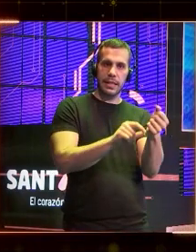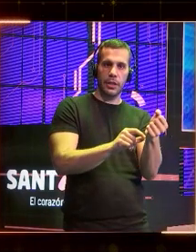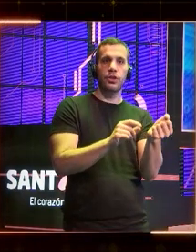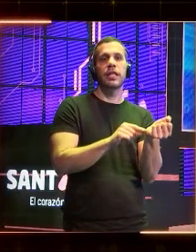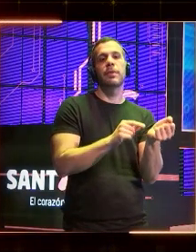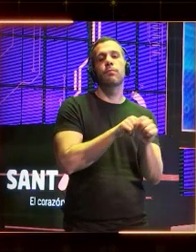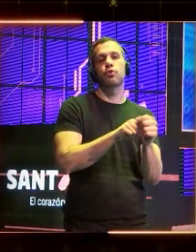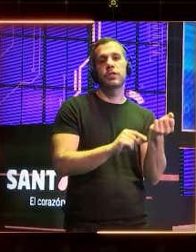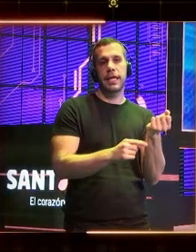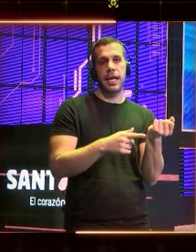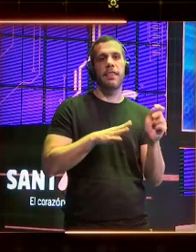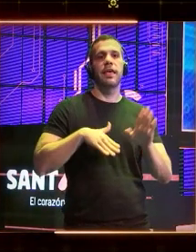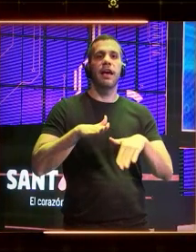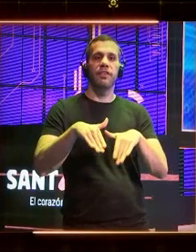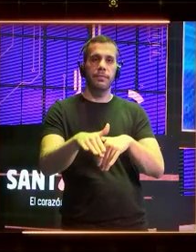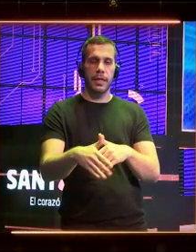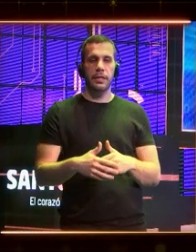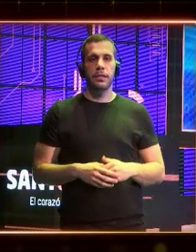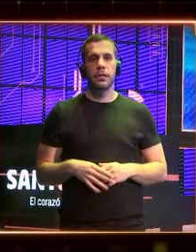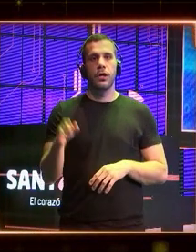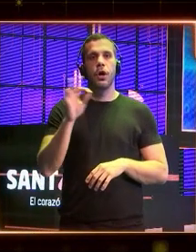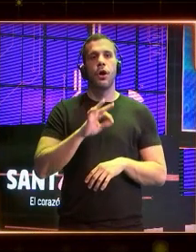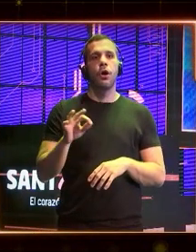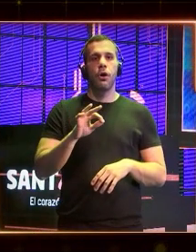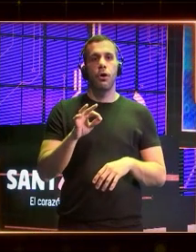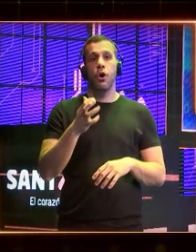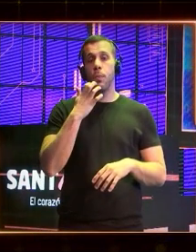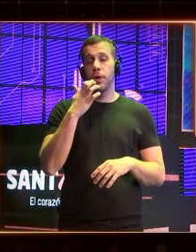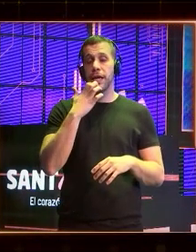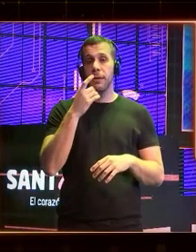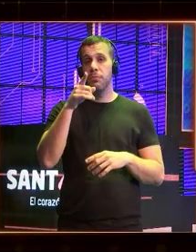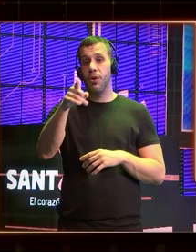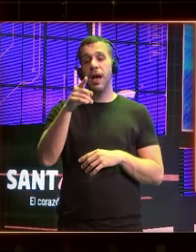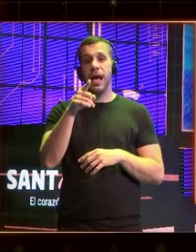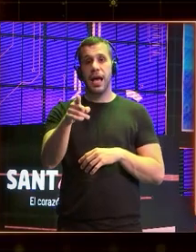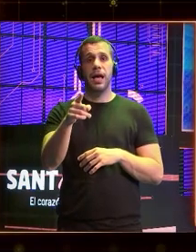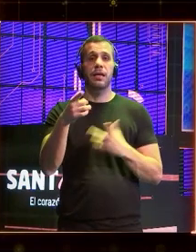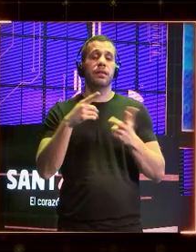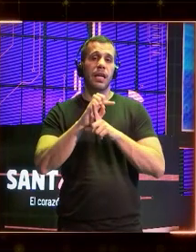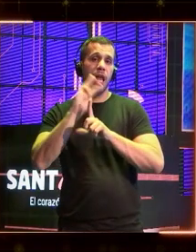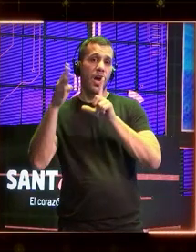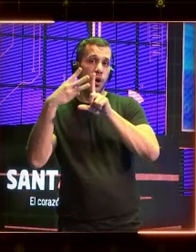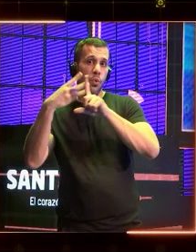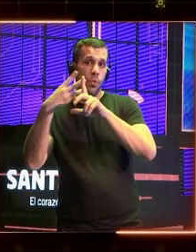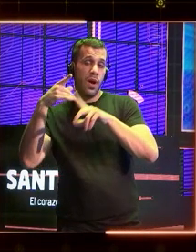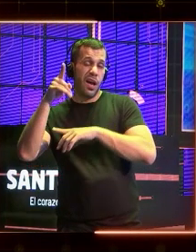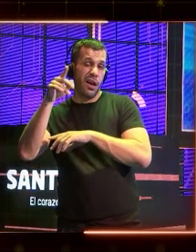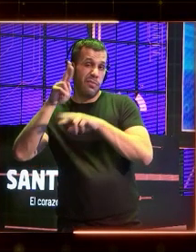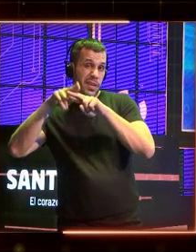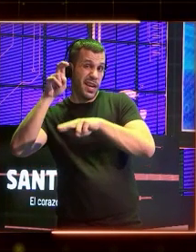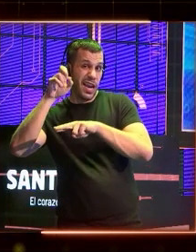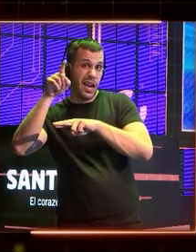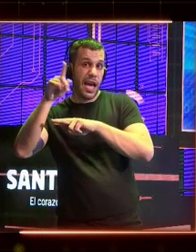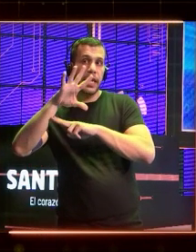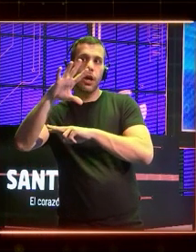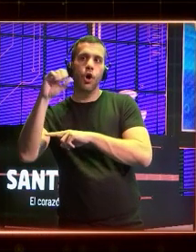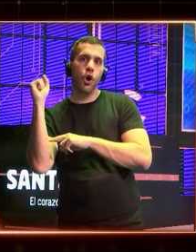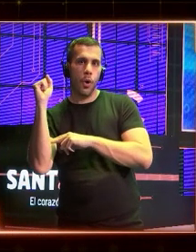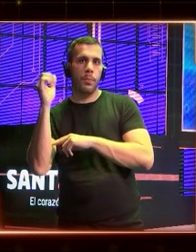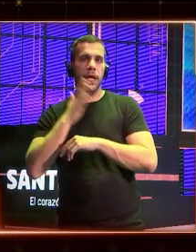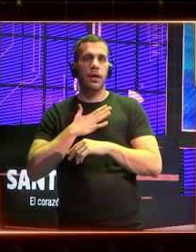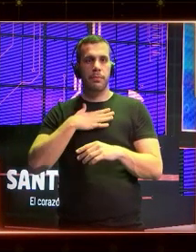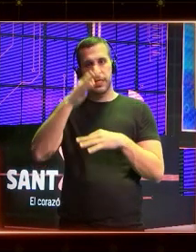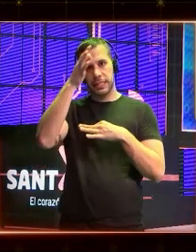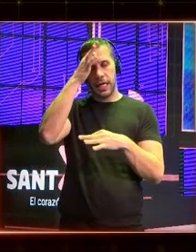O queremos que nuestros datos cerebrales estén en la dark web y que un hacker nos los compre por dos de euros y utilice esos datos